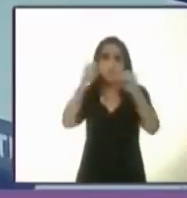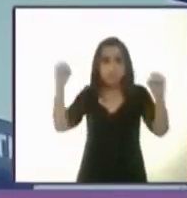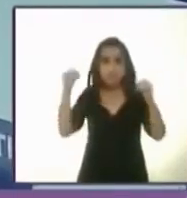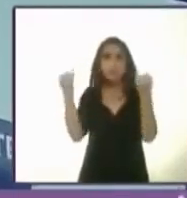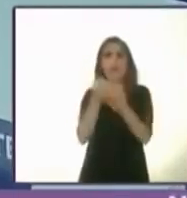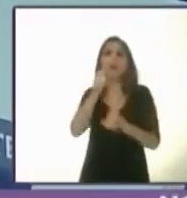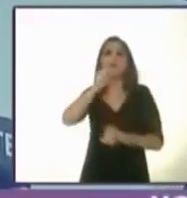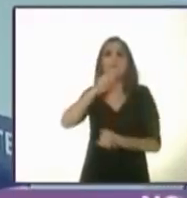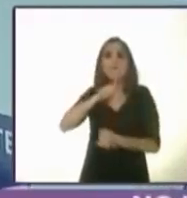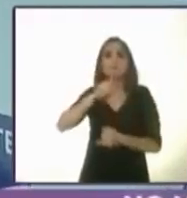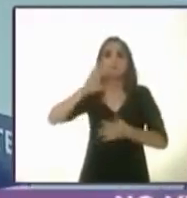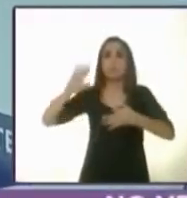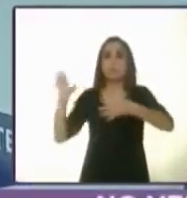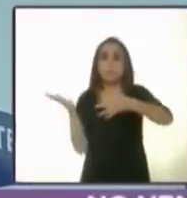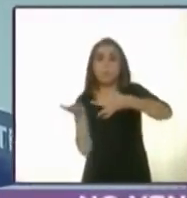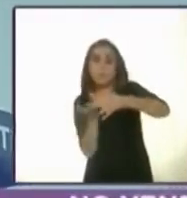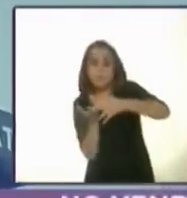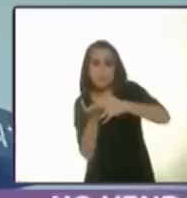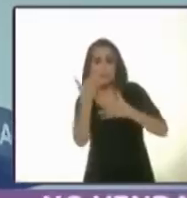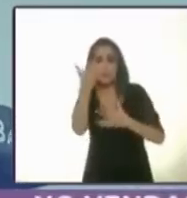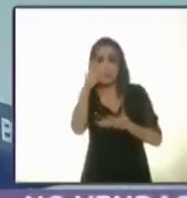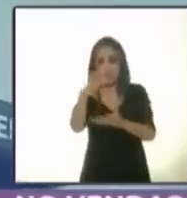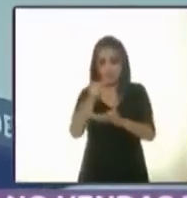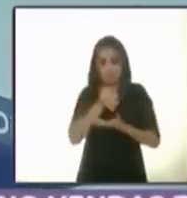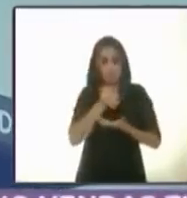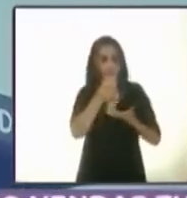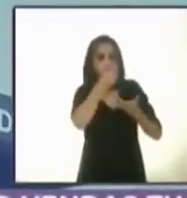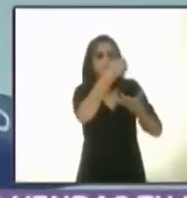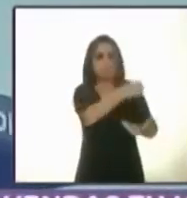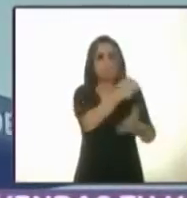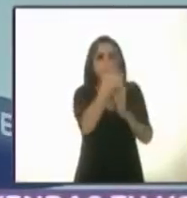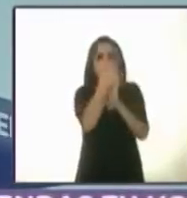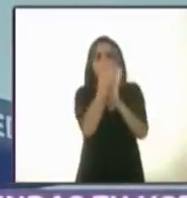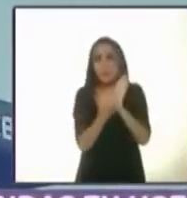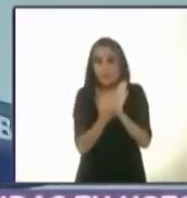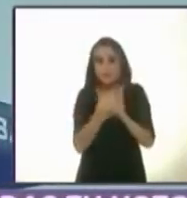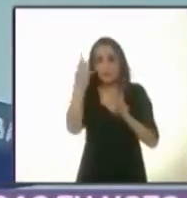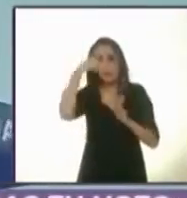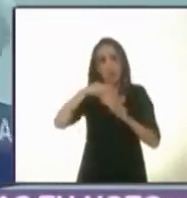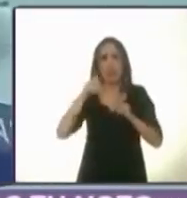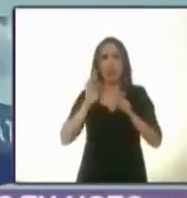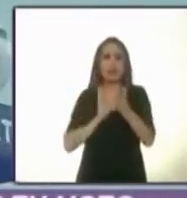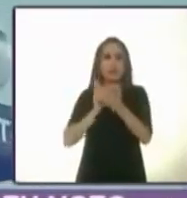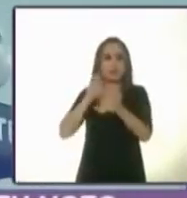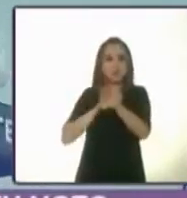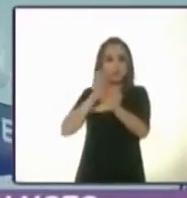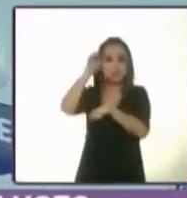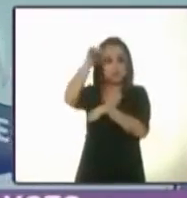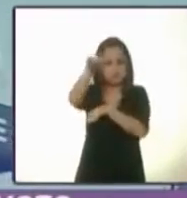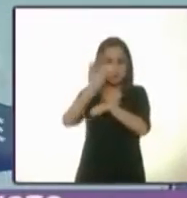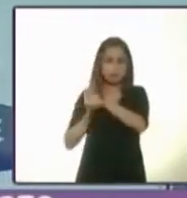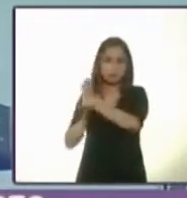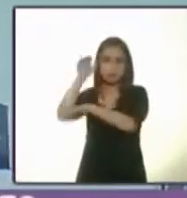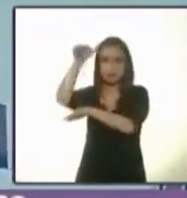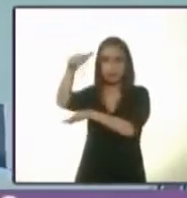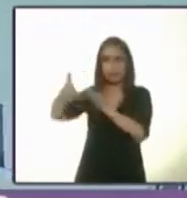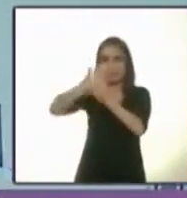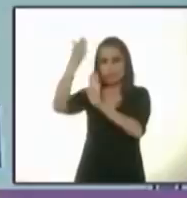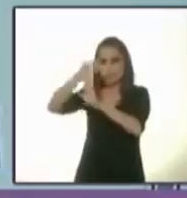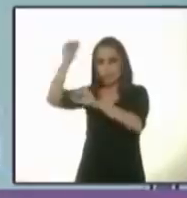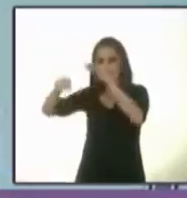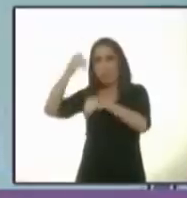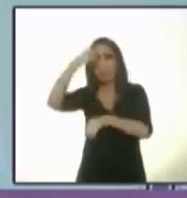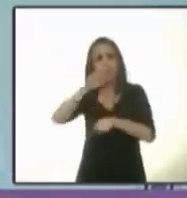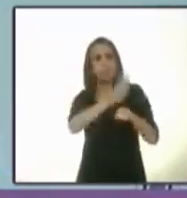mitad el gasto que se tenía que haber realizado invirtiendo en segundos pisos para favorecer a sus